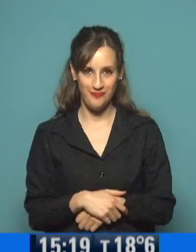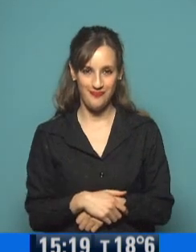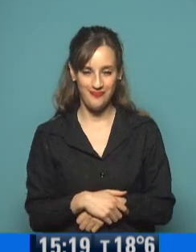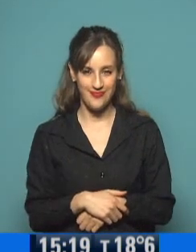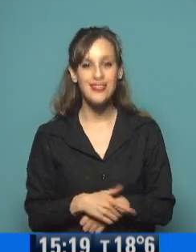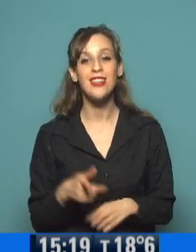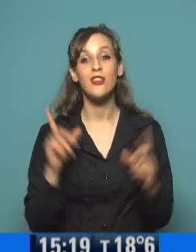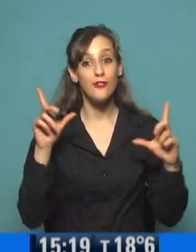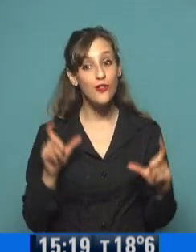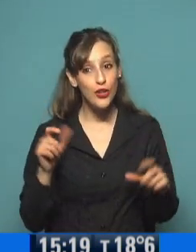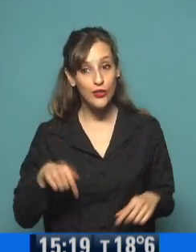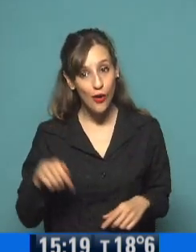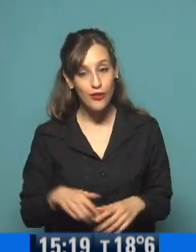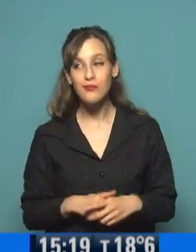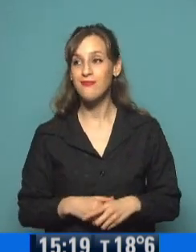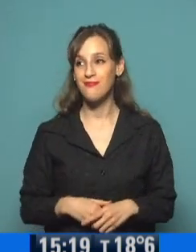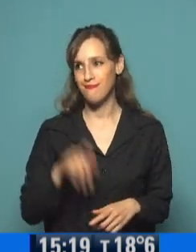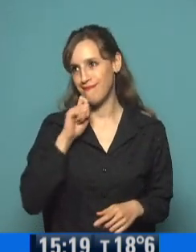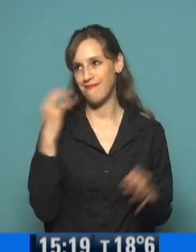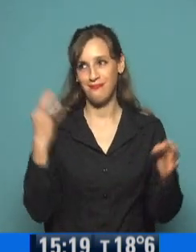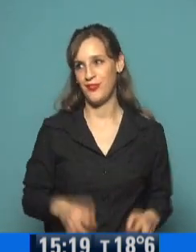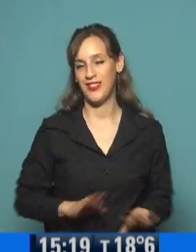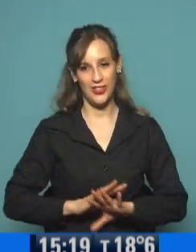¡Foto de la foto! ¡Excelente!